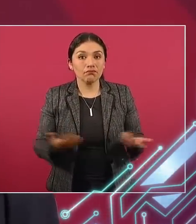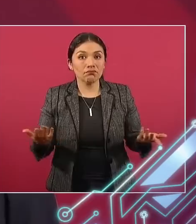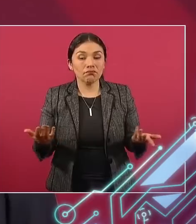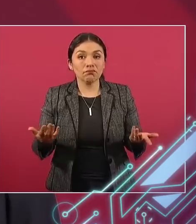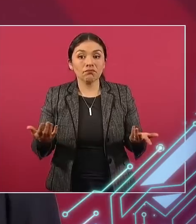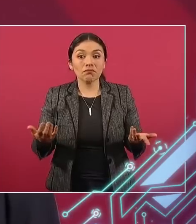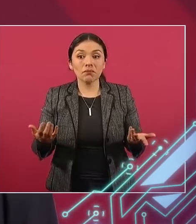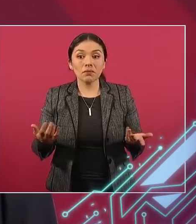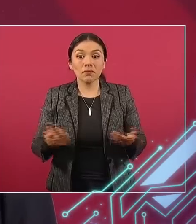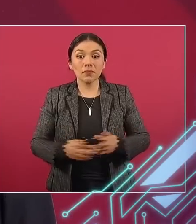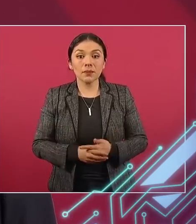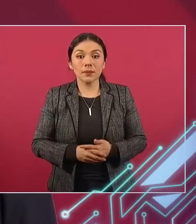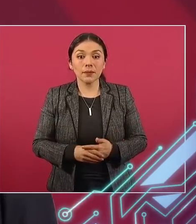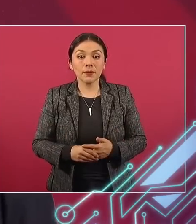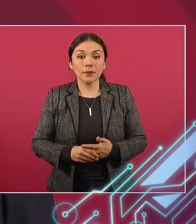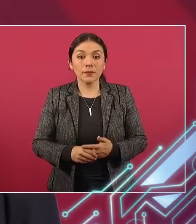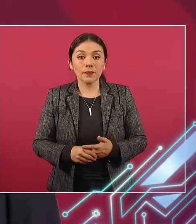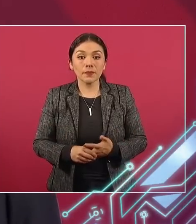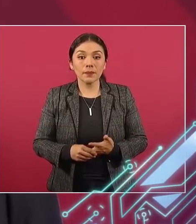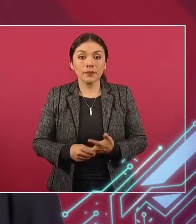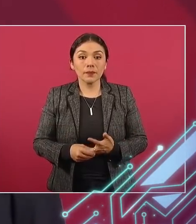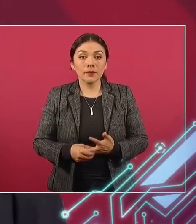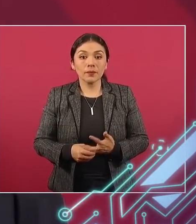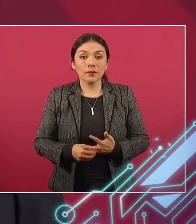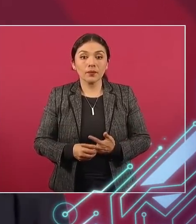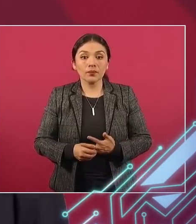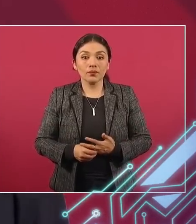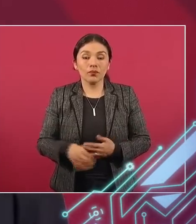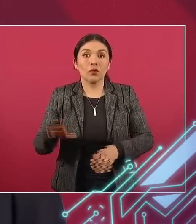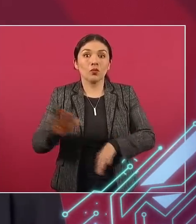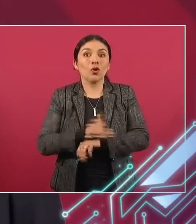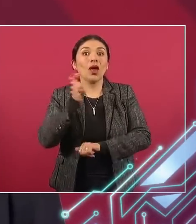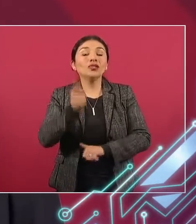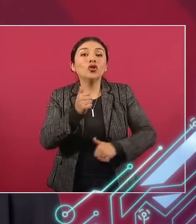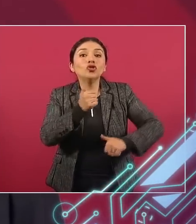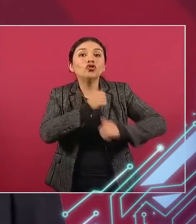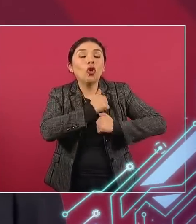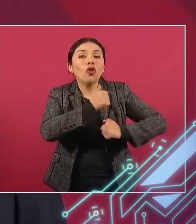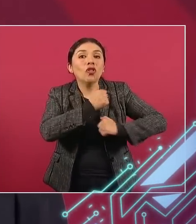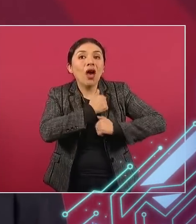hablamos de los soldados.